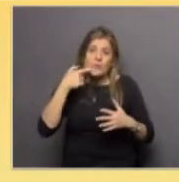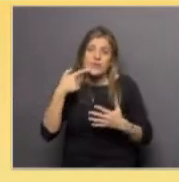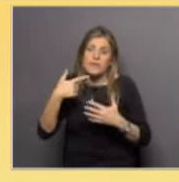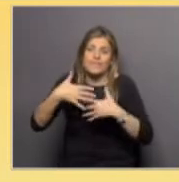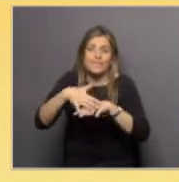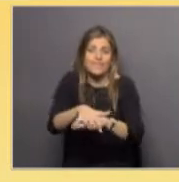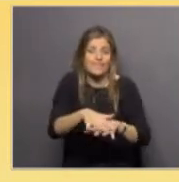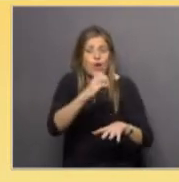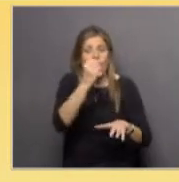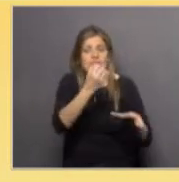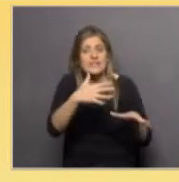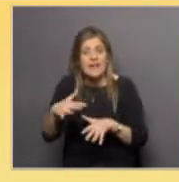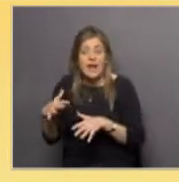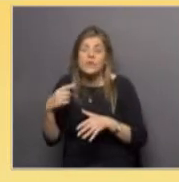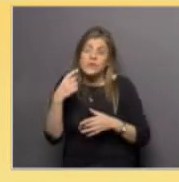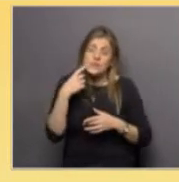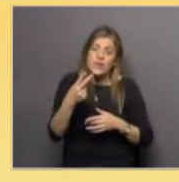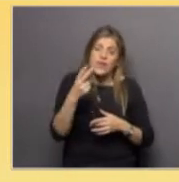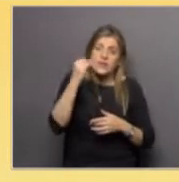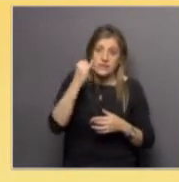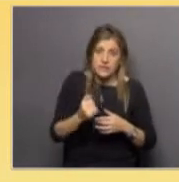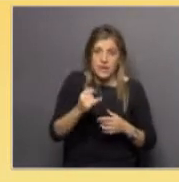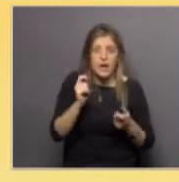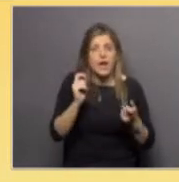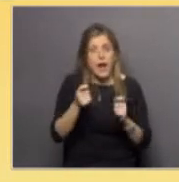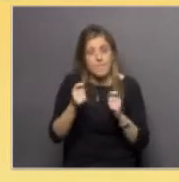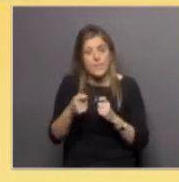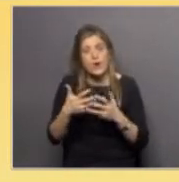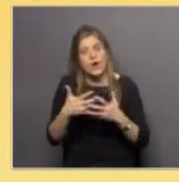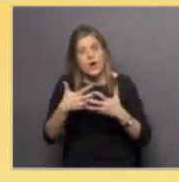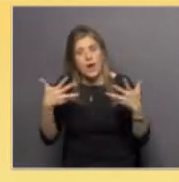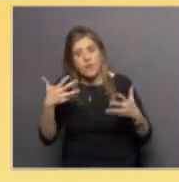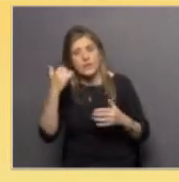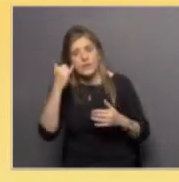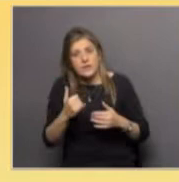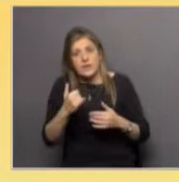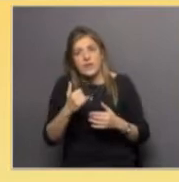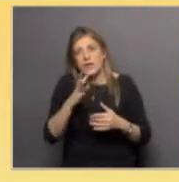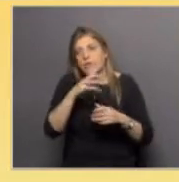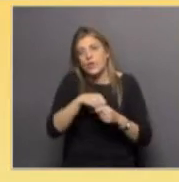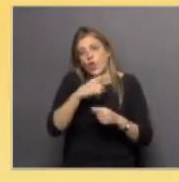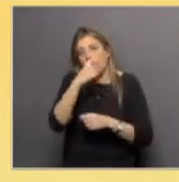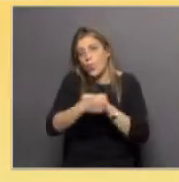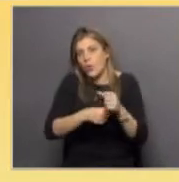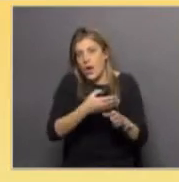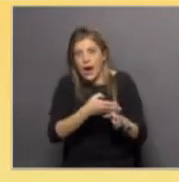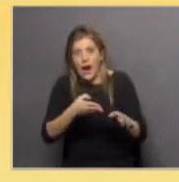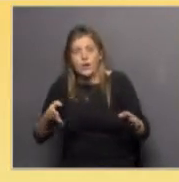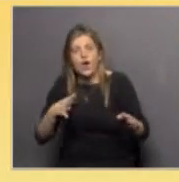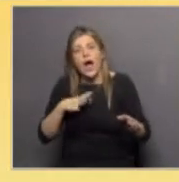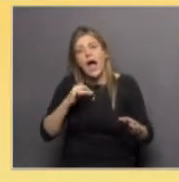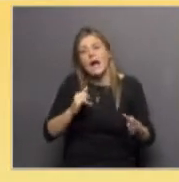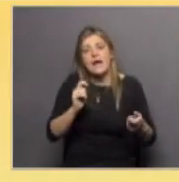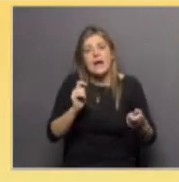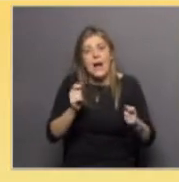digamos, se ven variaciones grandes, en este caso interanuales, y bueno, lo que